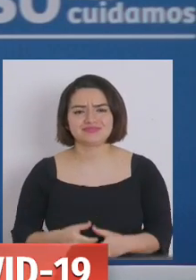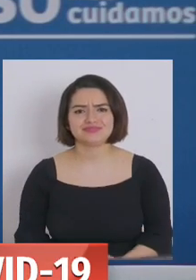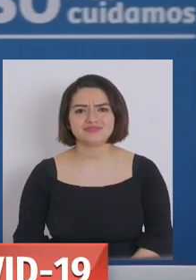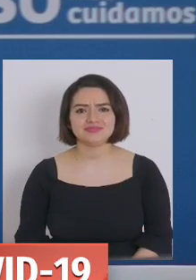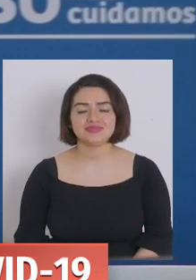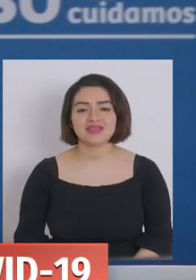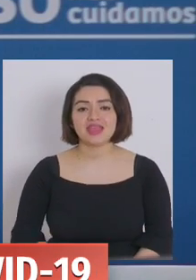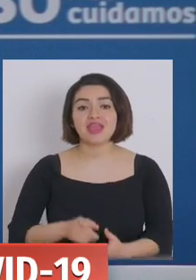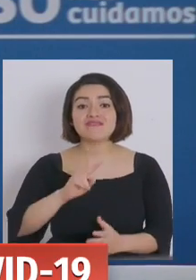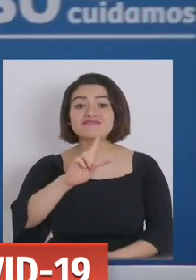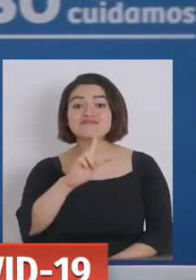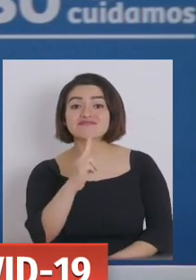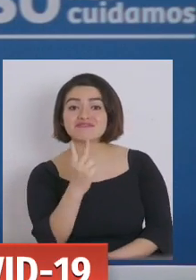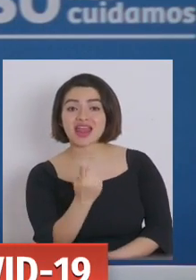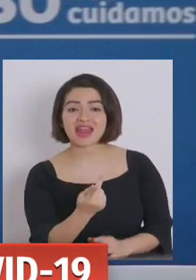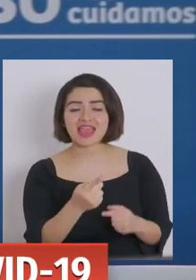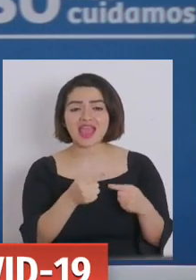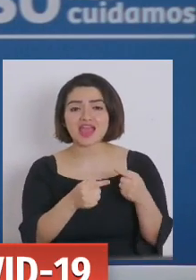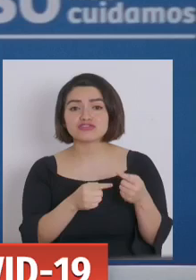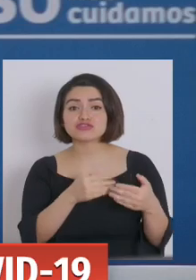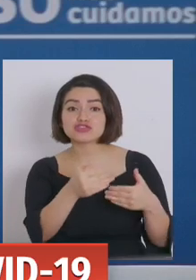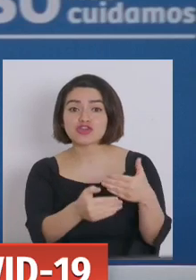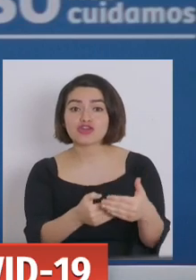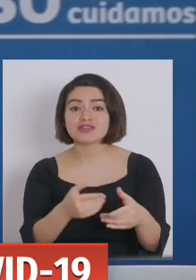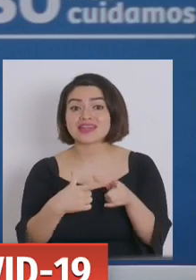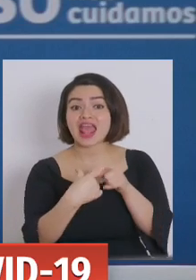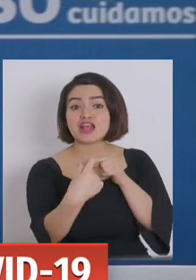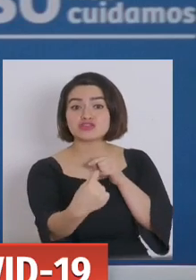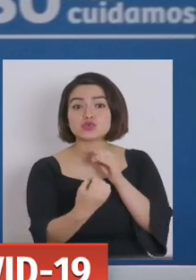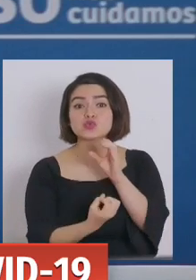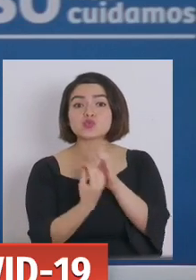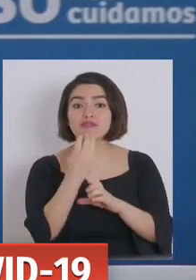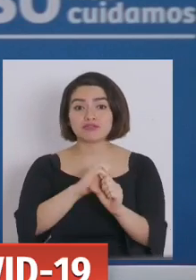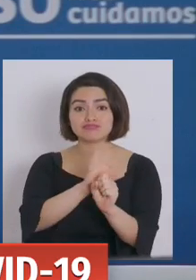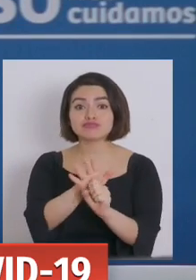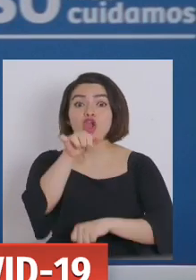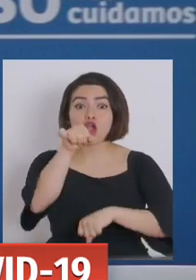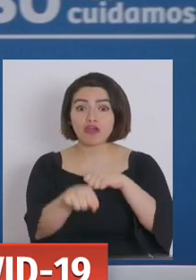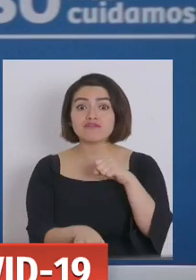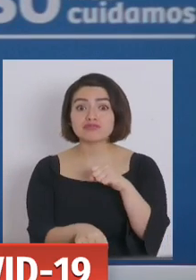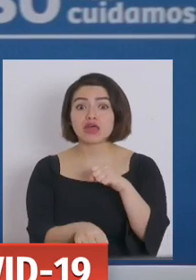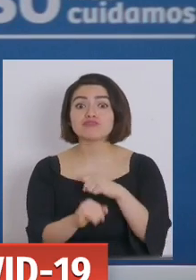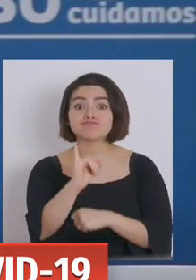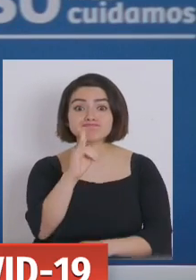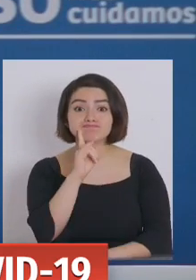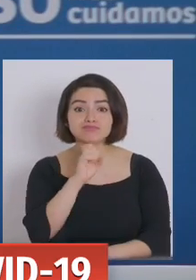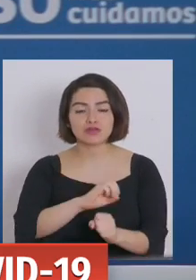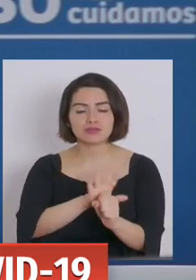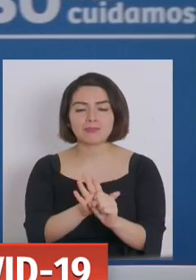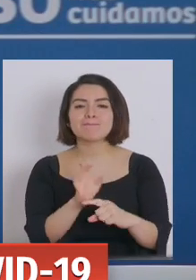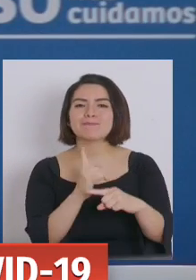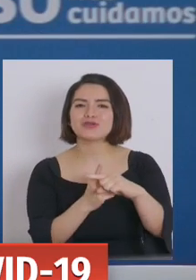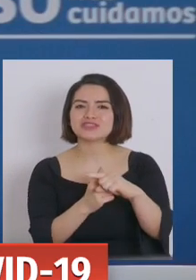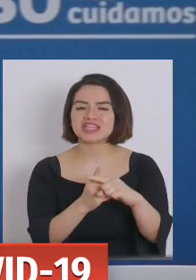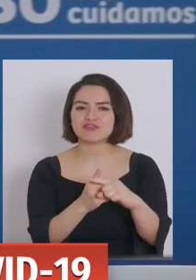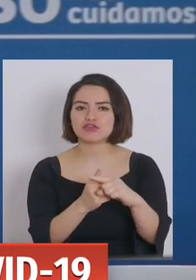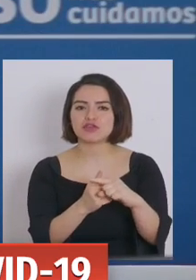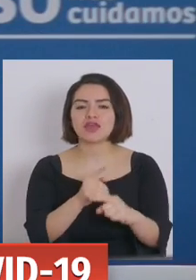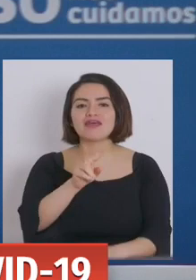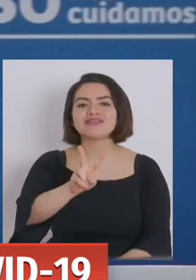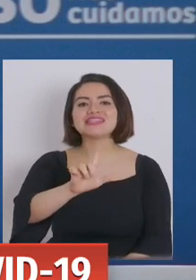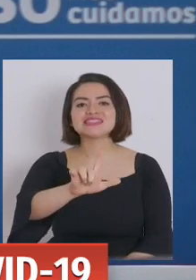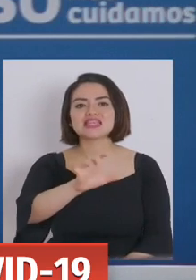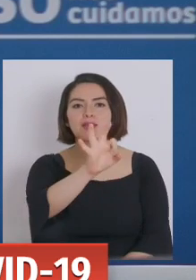La variación a nivel nacional de nuevos casos confirmados es positiva en un 27